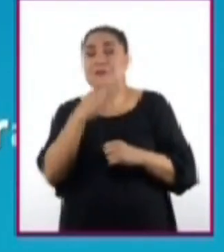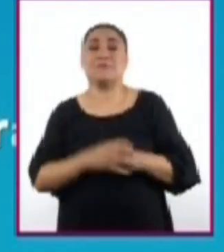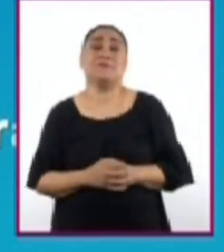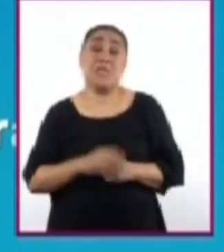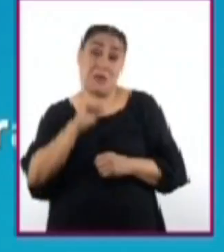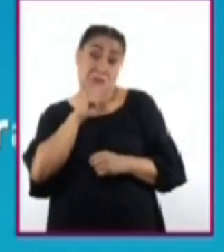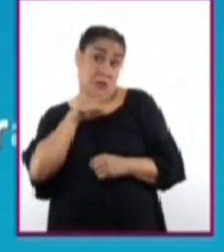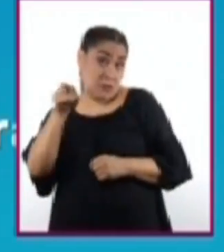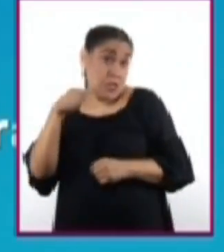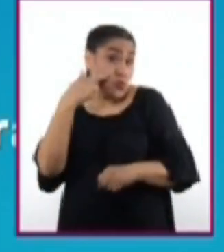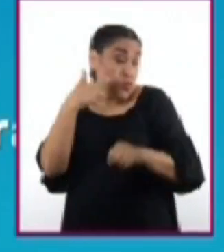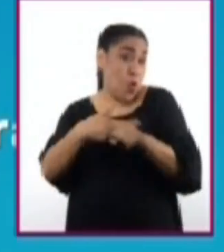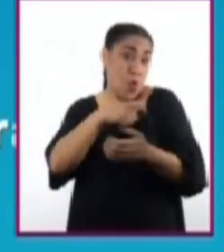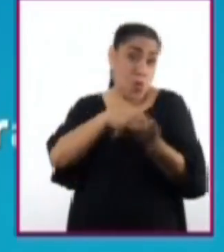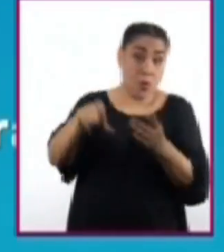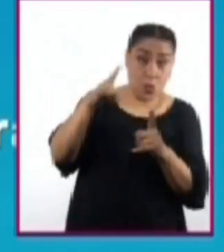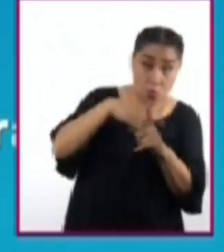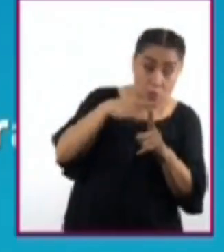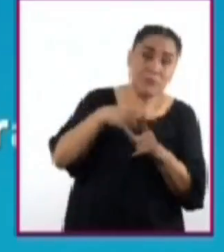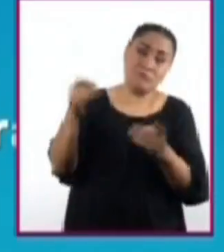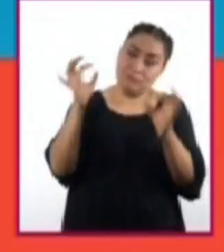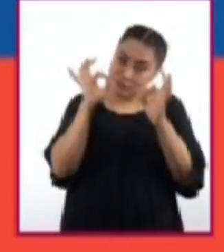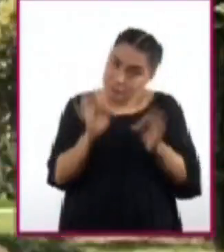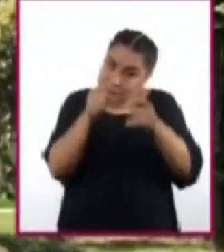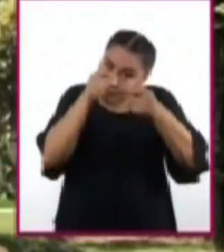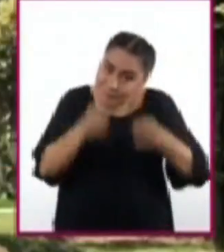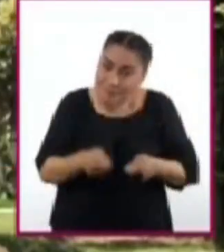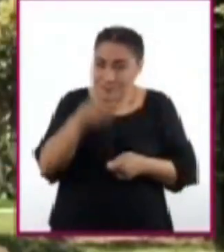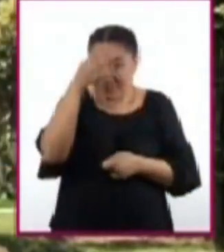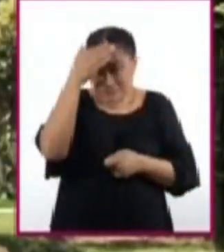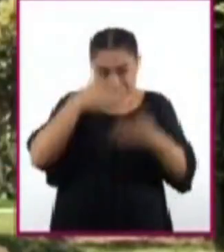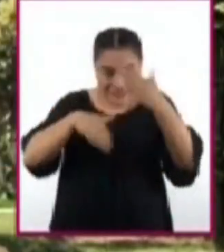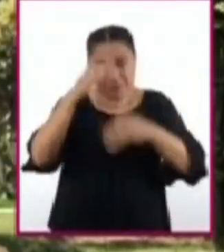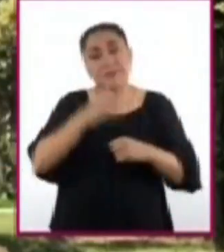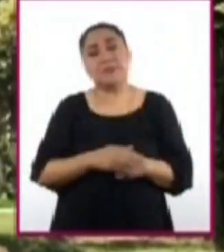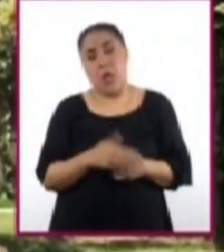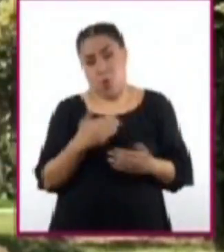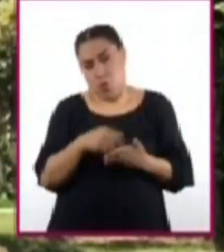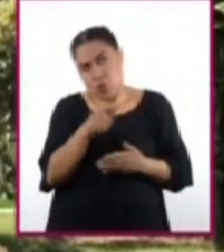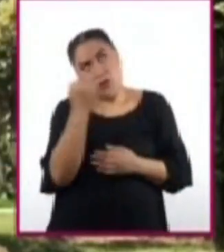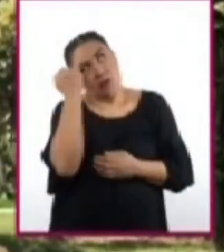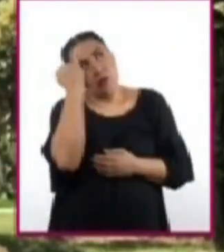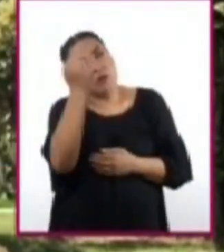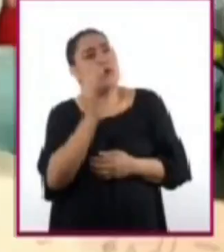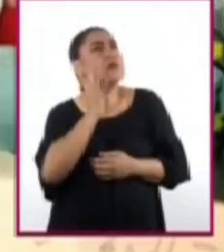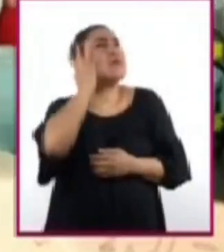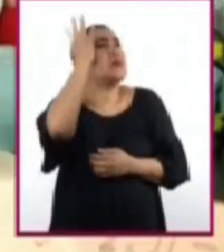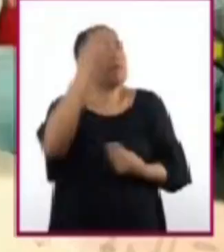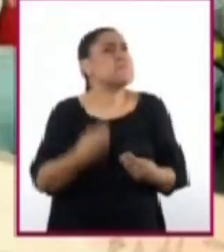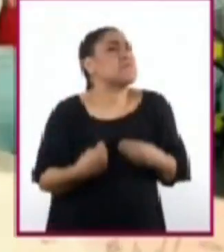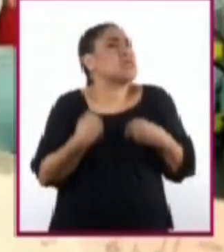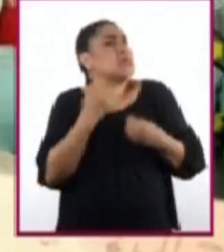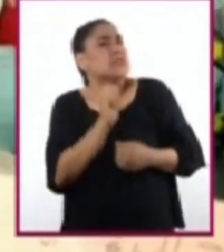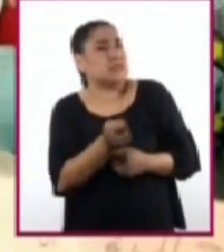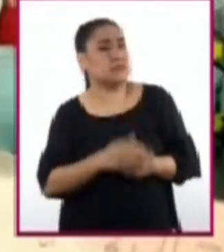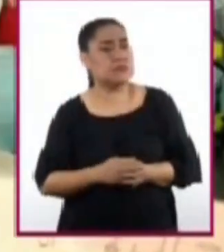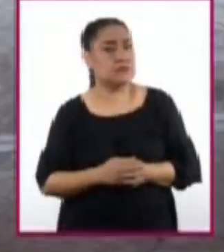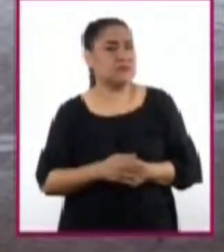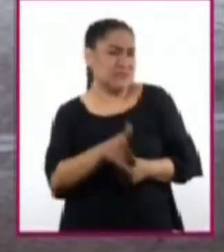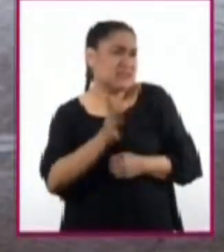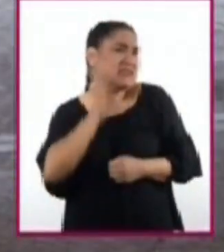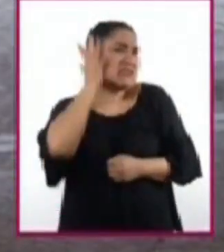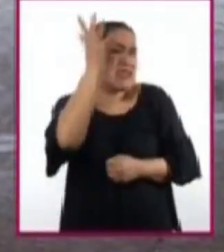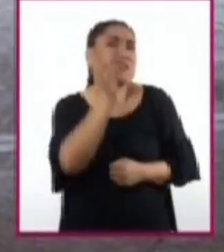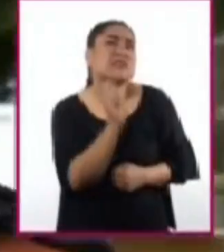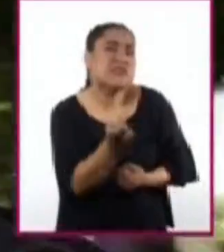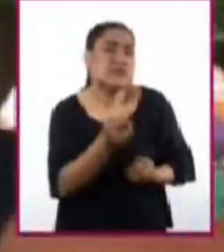de encargarse de comprar el condón y saber usarlo. Reflexiona sobre tu proyecto de vida. ¿Quién quieres ser en el futuro?